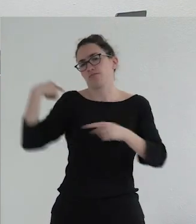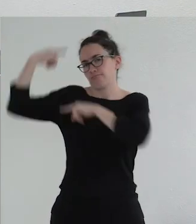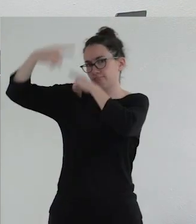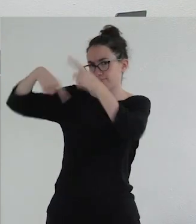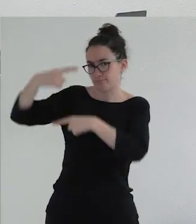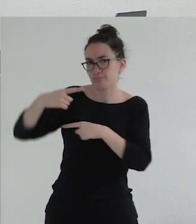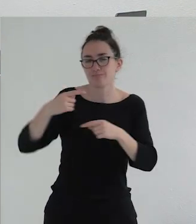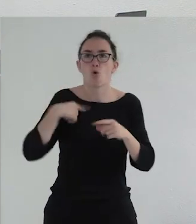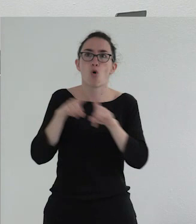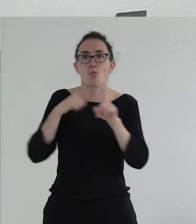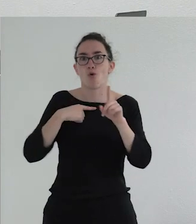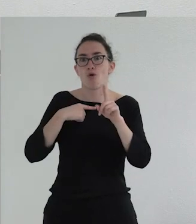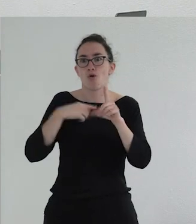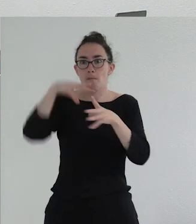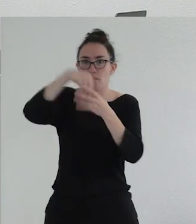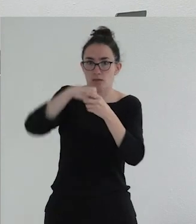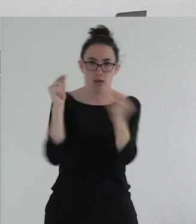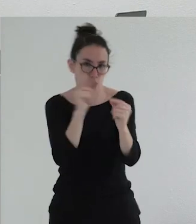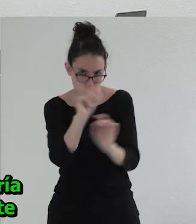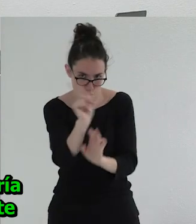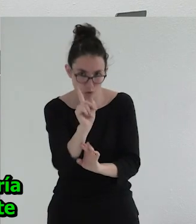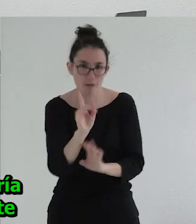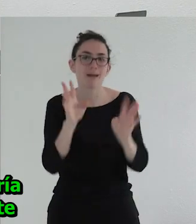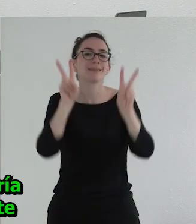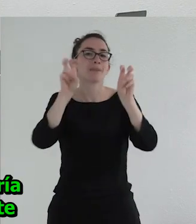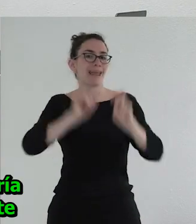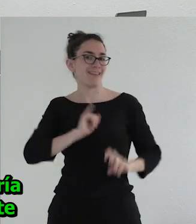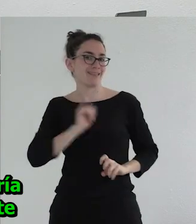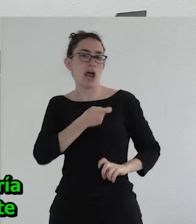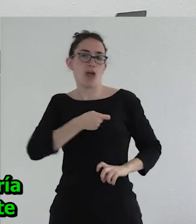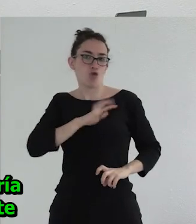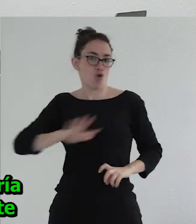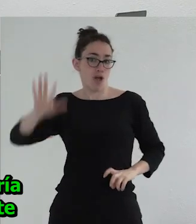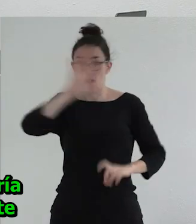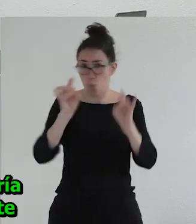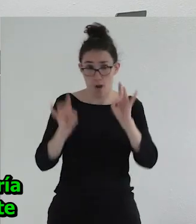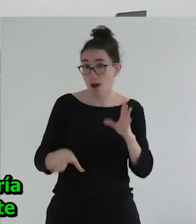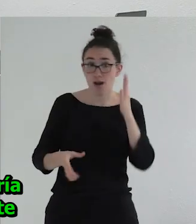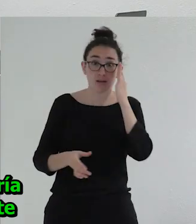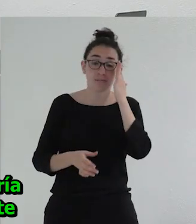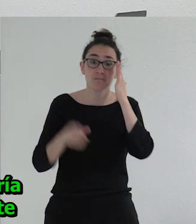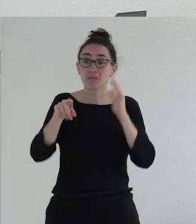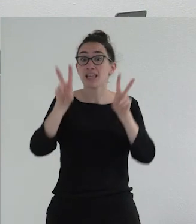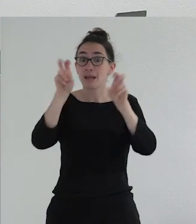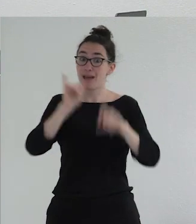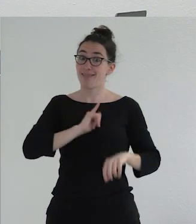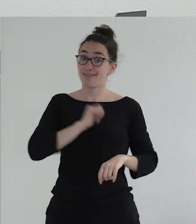No voy a meterme en ningún lío. Pero la identidad nacional, ¿no? La identidad nacional es una categoría que a mí me parece súper interesante